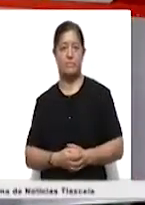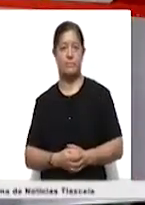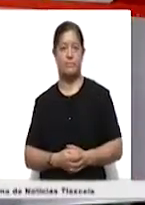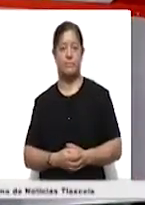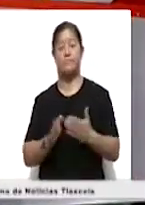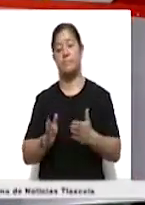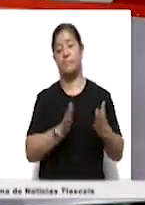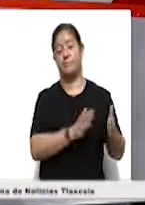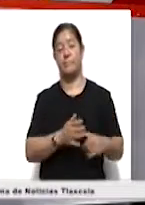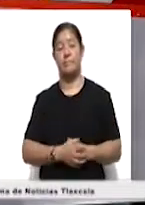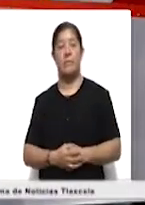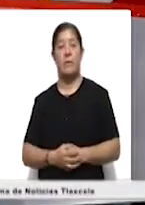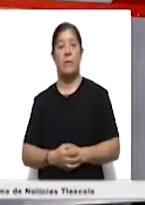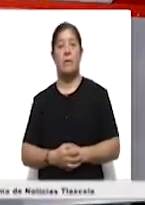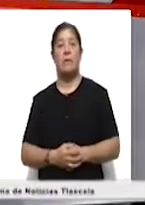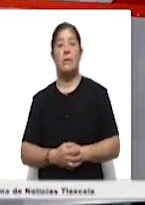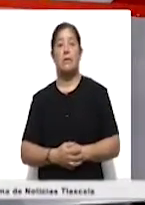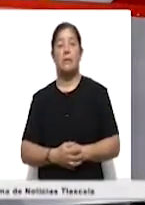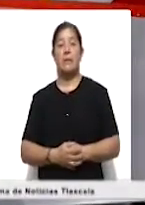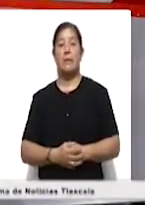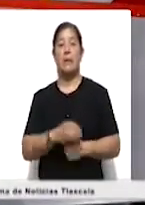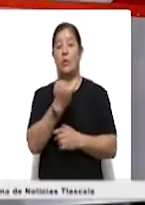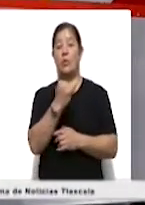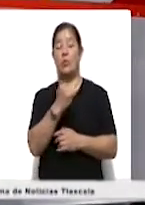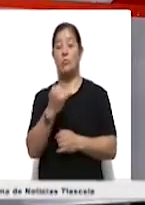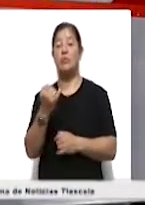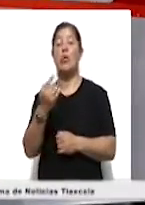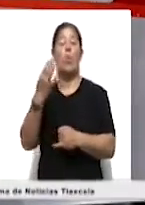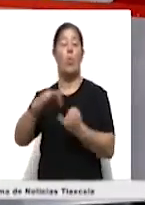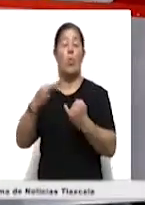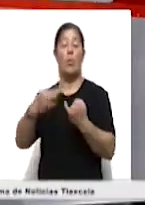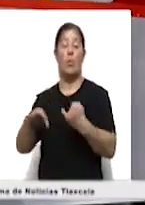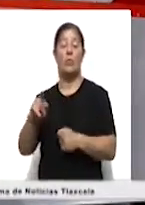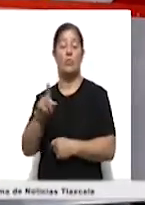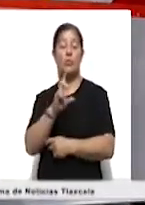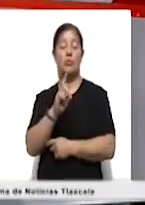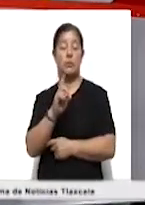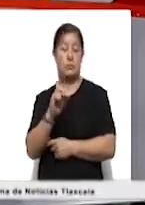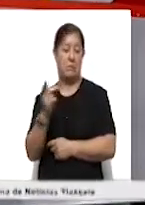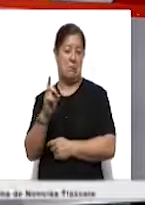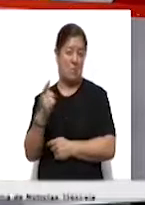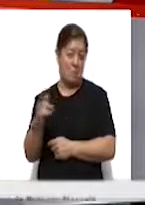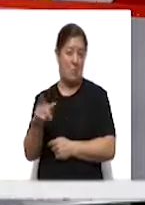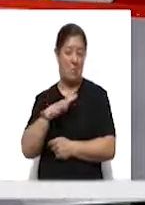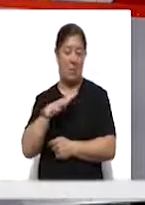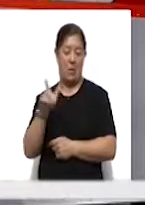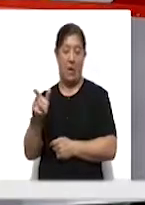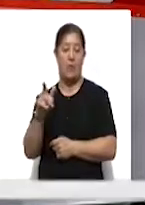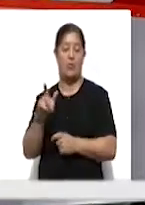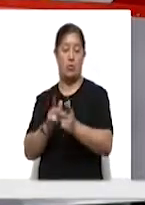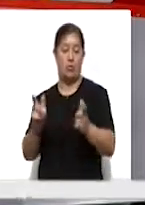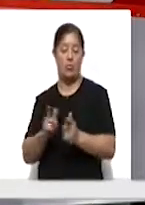Por otro lado, a más tardar el último día de este mes, toda la propaganda electoral utilizada en las pasadas campañas deberá ser retirada por los